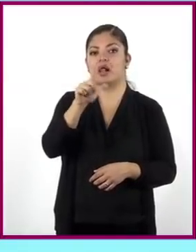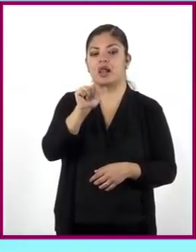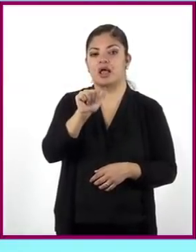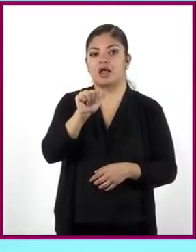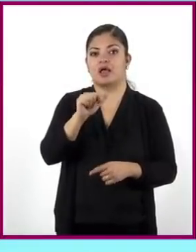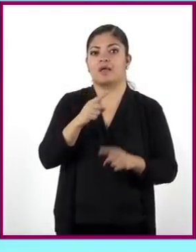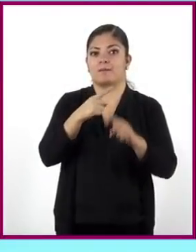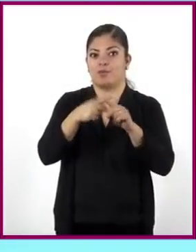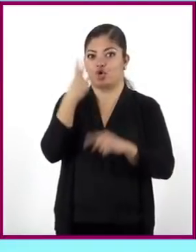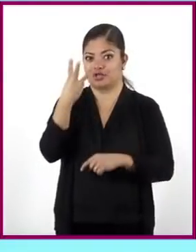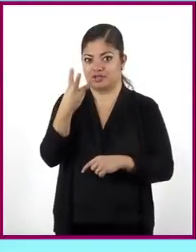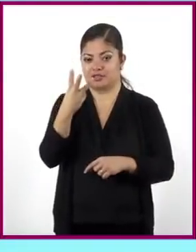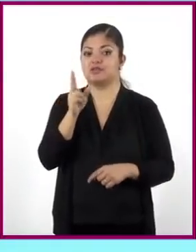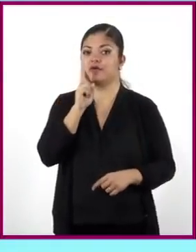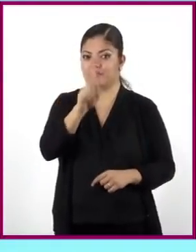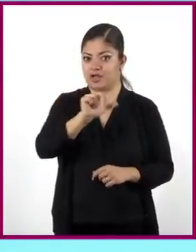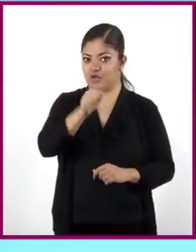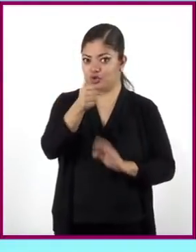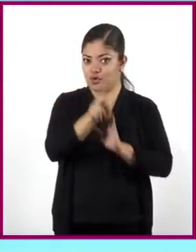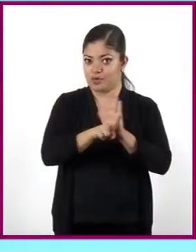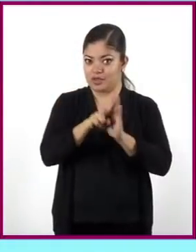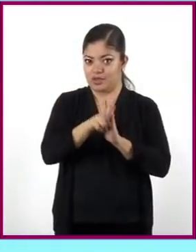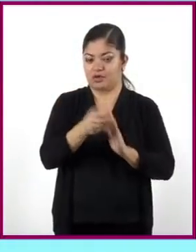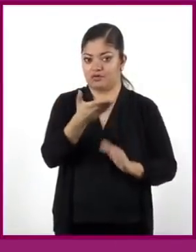les presentamos el siguiente video.